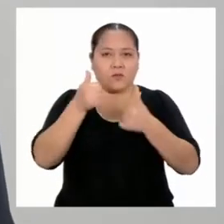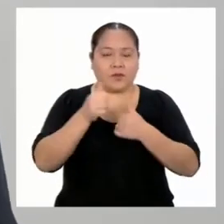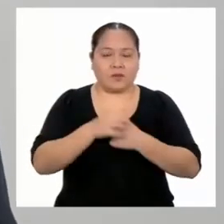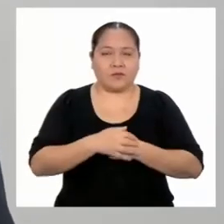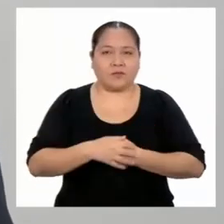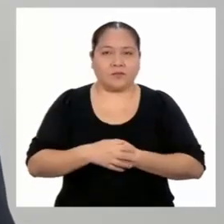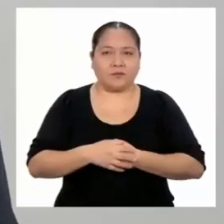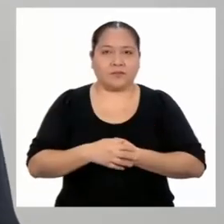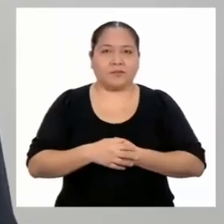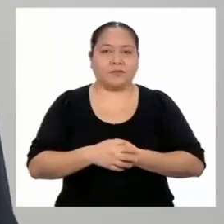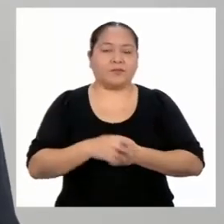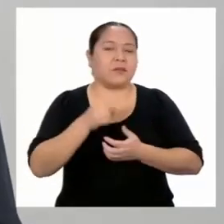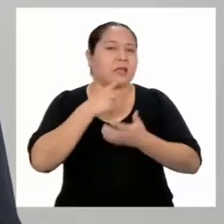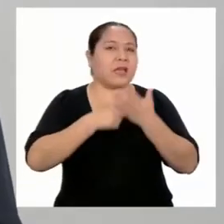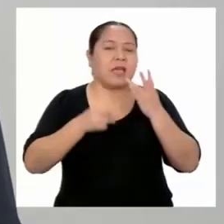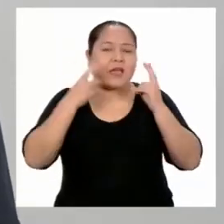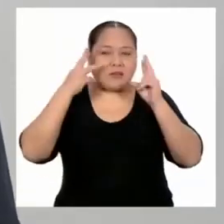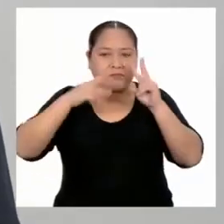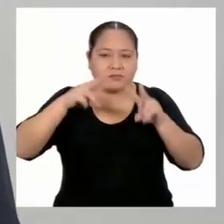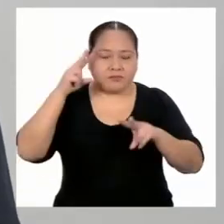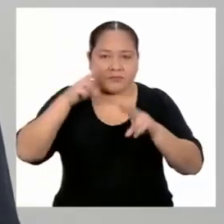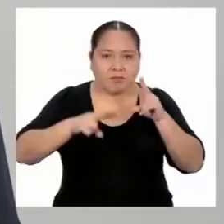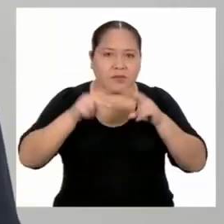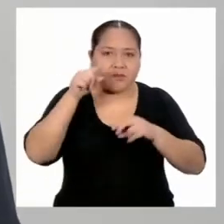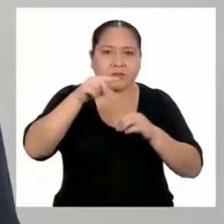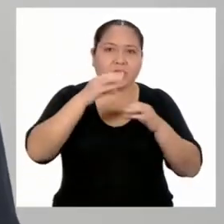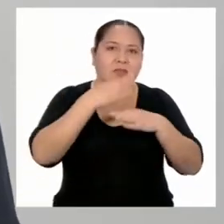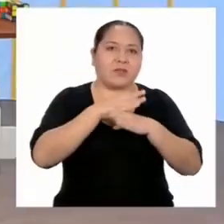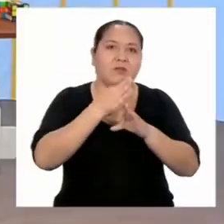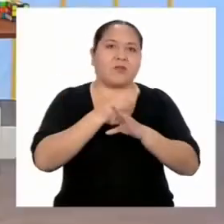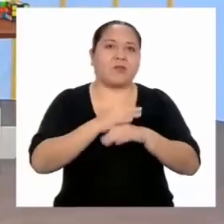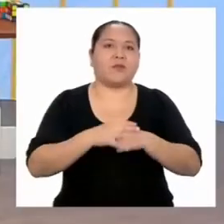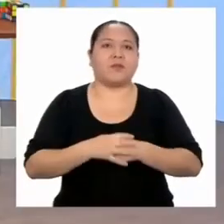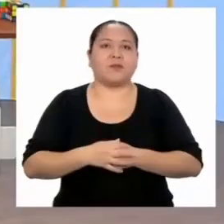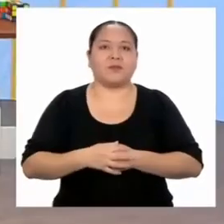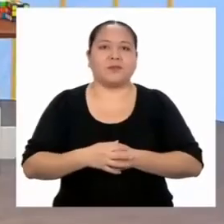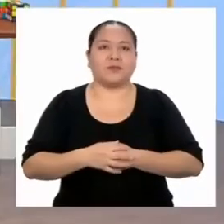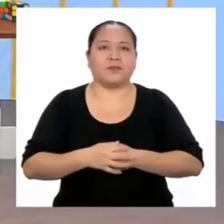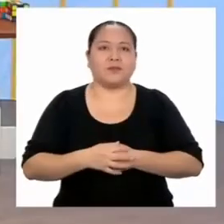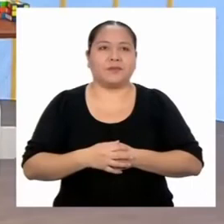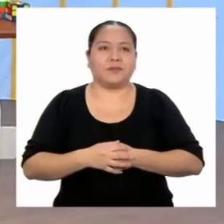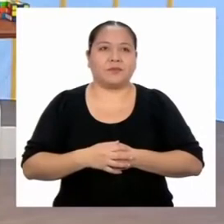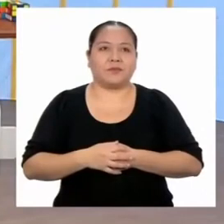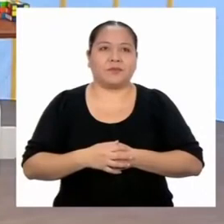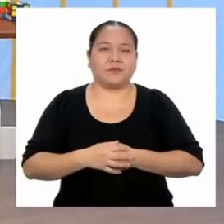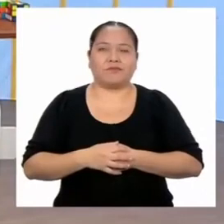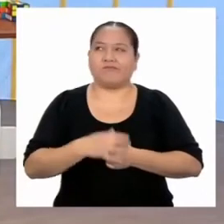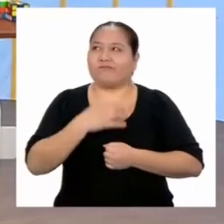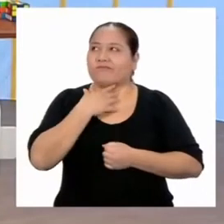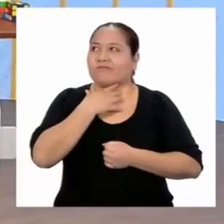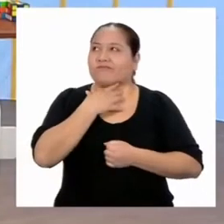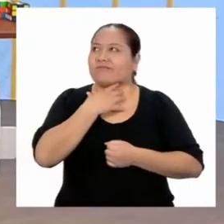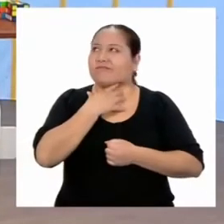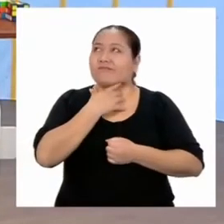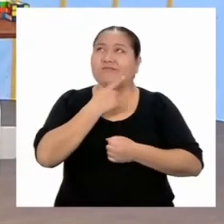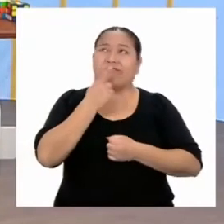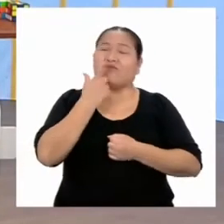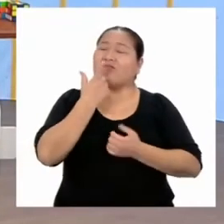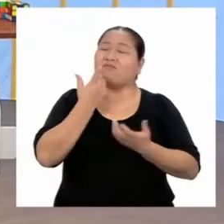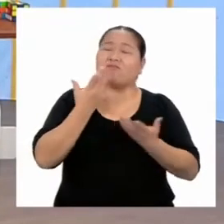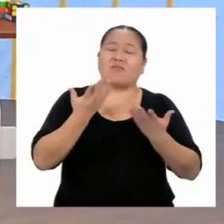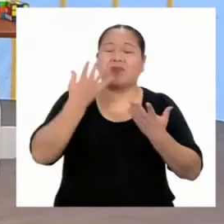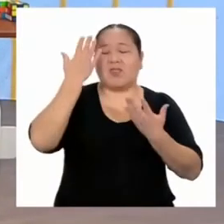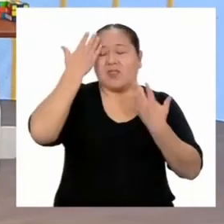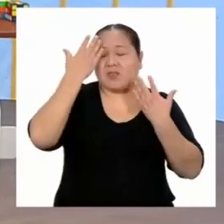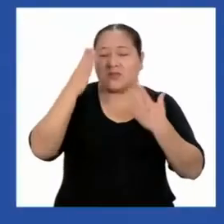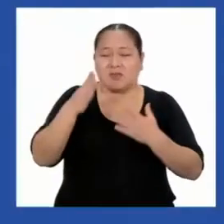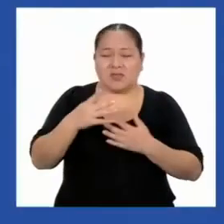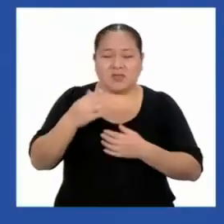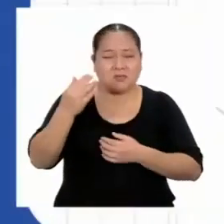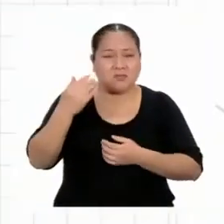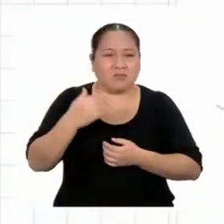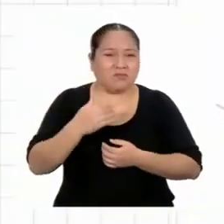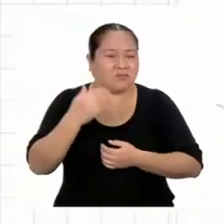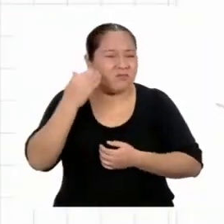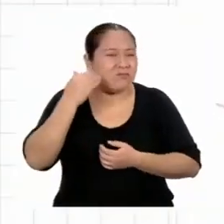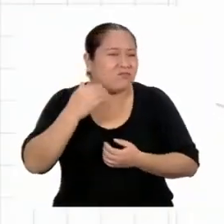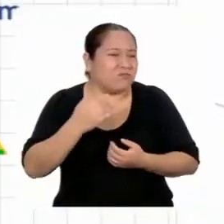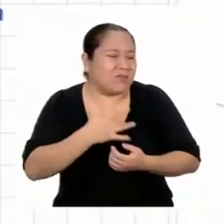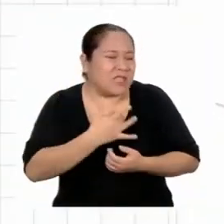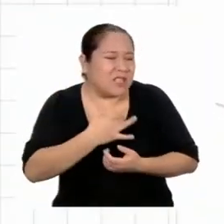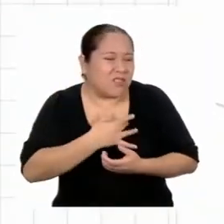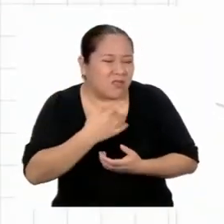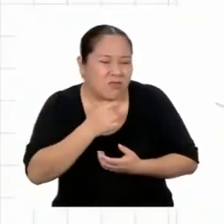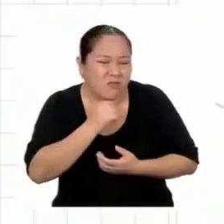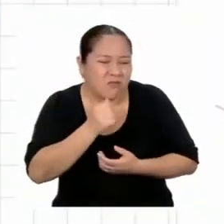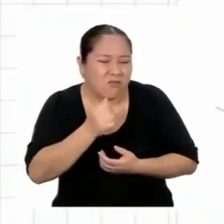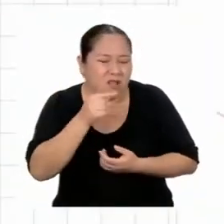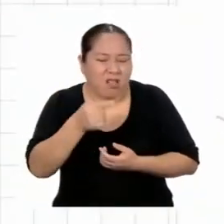Ahora, ¿qué más podemos deducir de esa figura? Ya no sé, profesor. Siento que me faltan datos. A